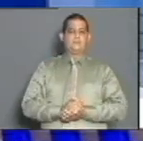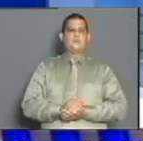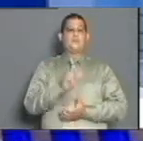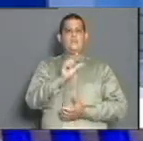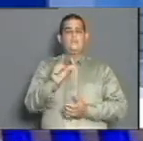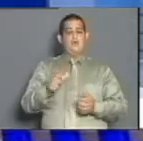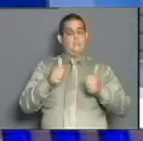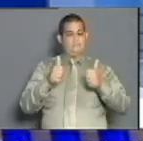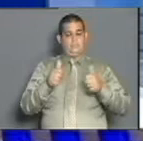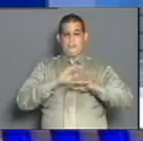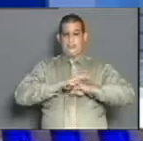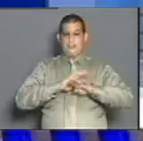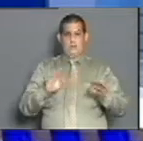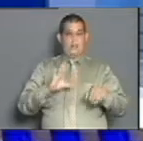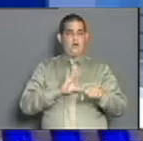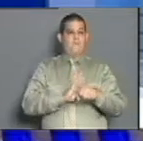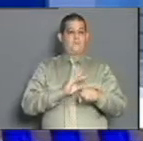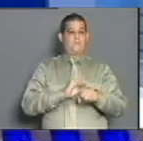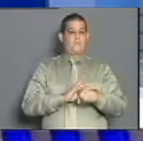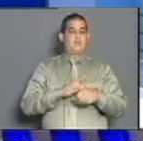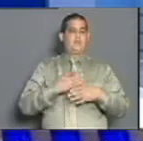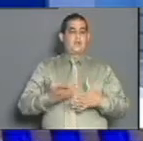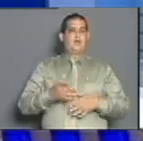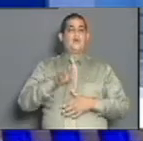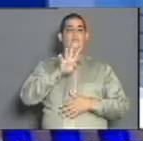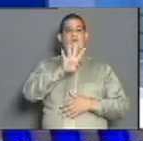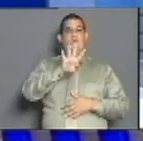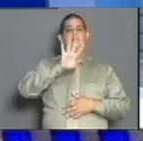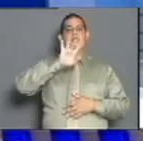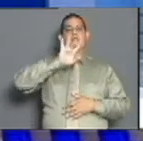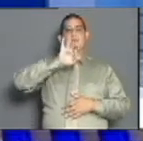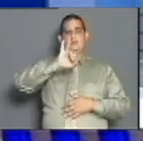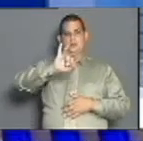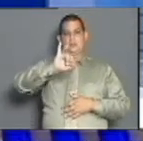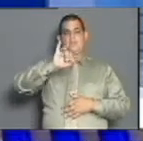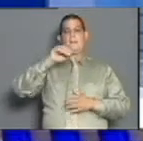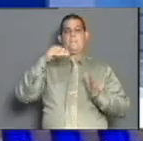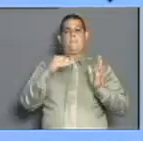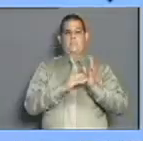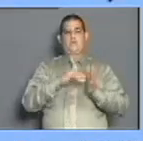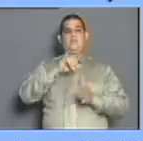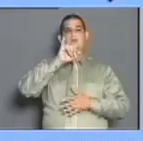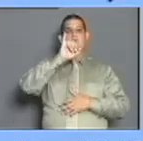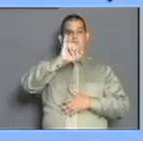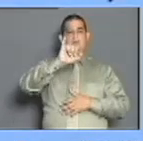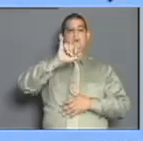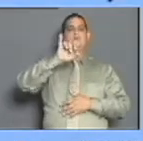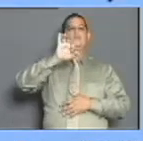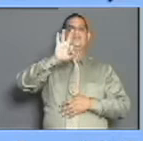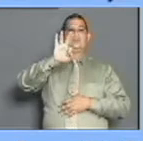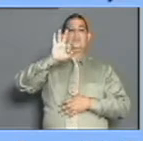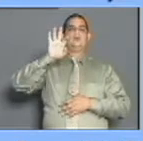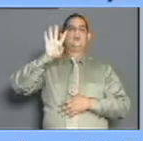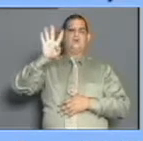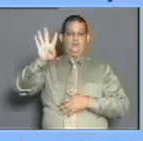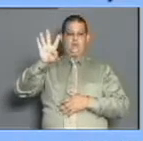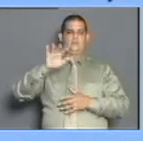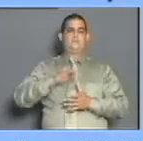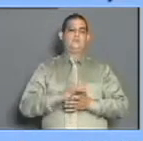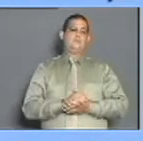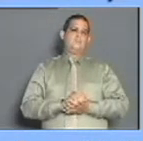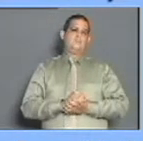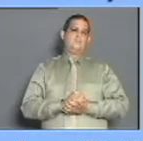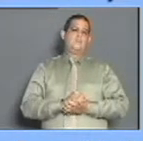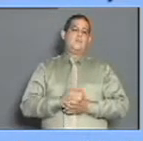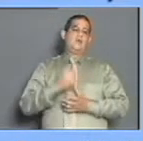Recuperados de la provincia, luego de padecer la enfermedad, 47.684 personas en lo que va de la COVID-19. En el año